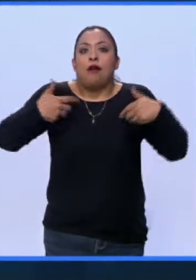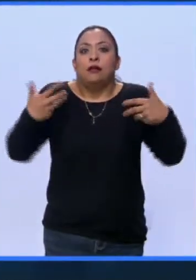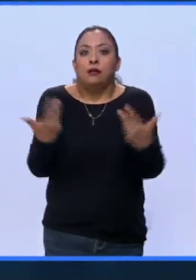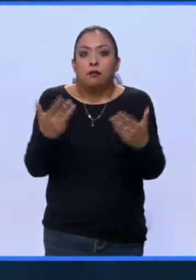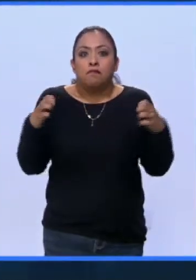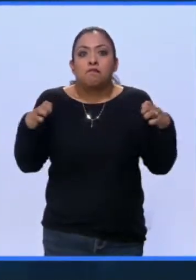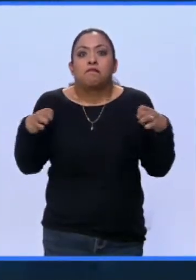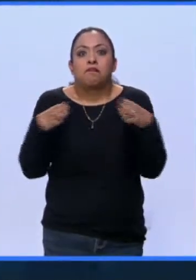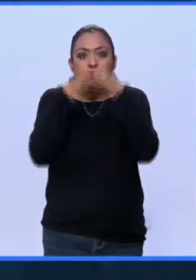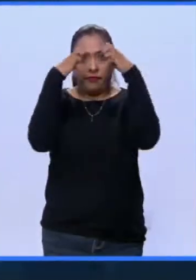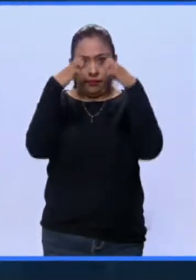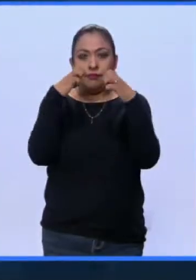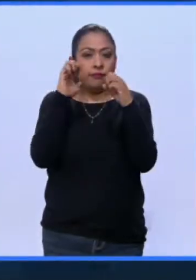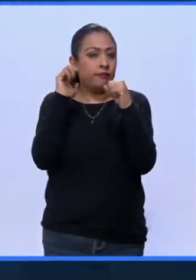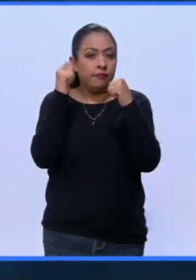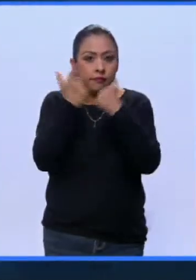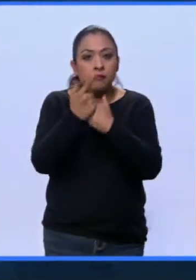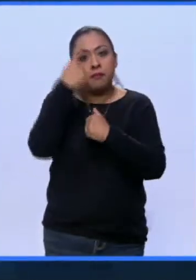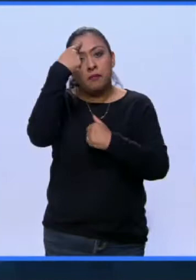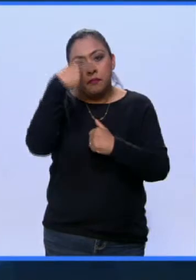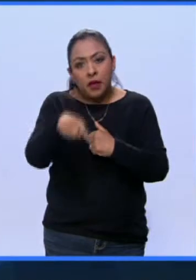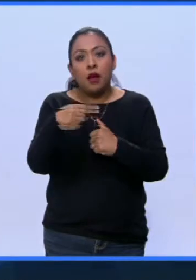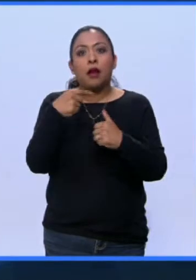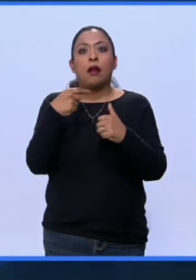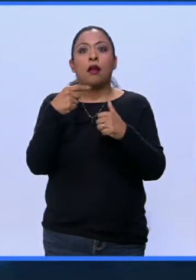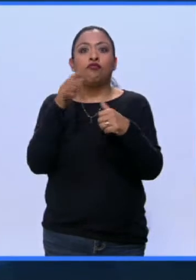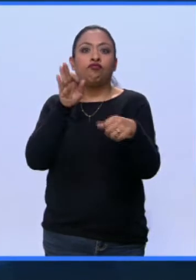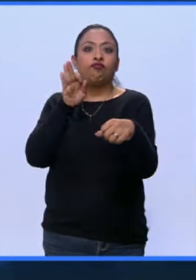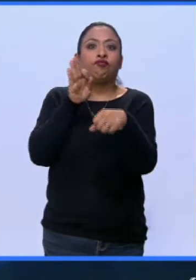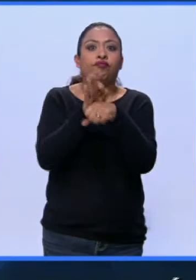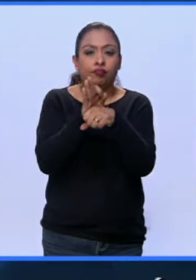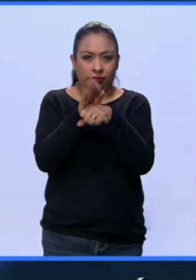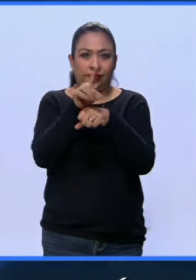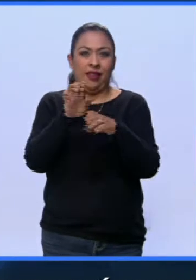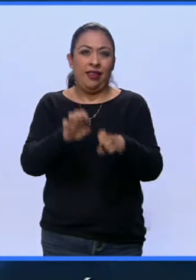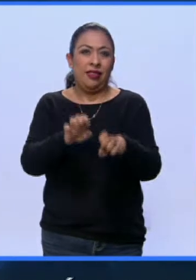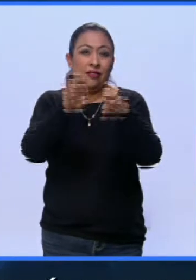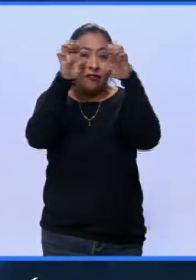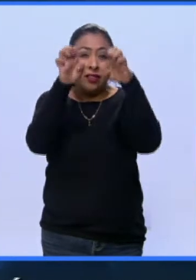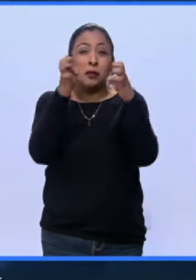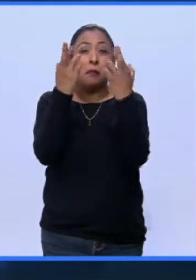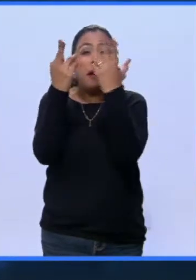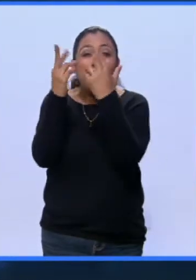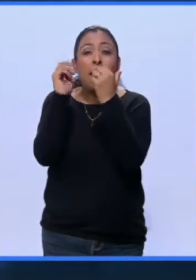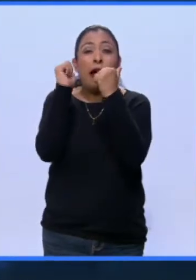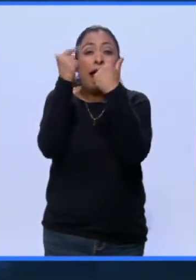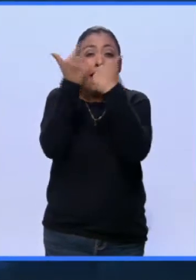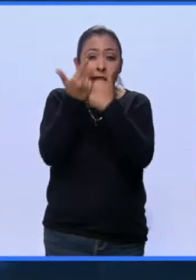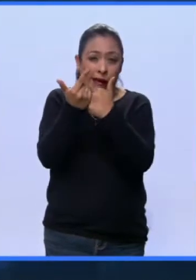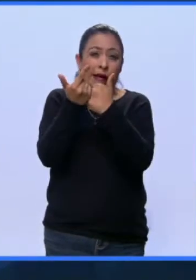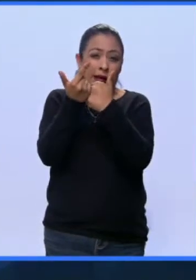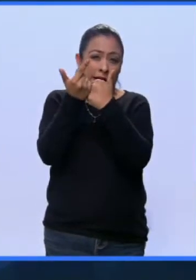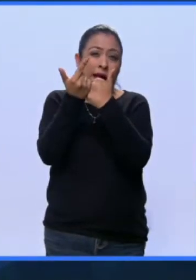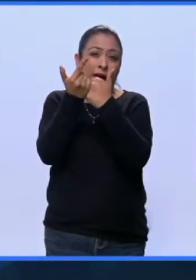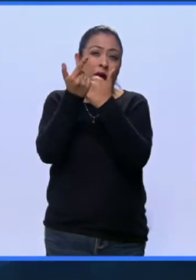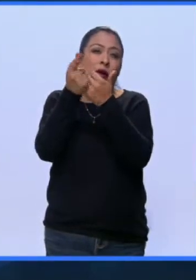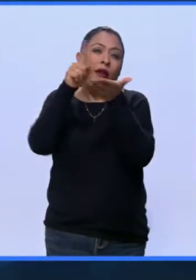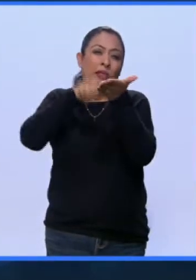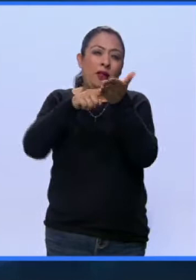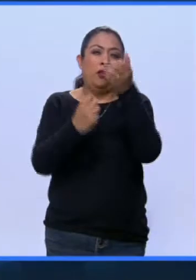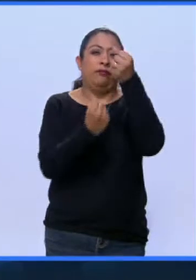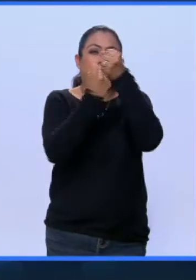emergencia para asegurar aquellos edificios que sufrieron daños en sus elementos